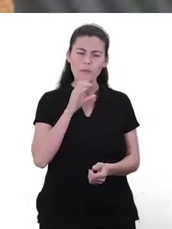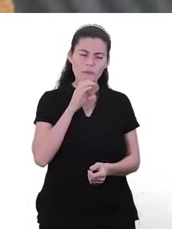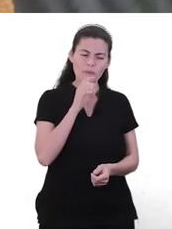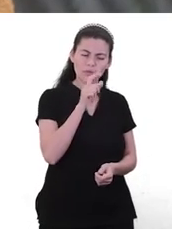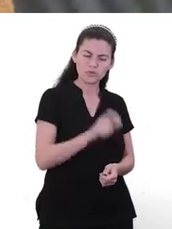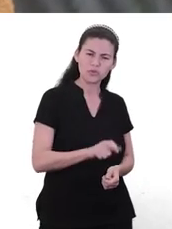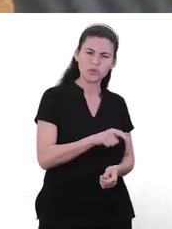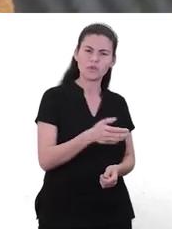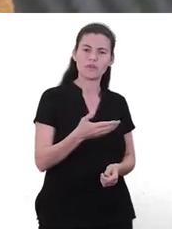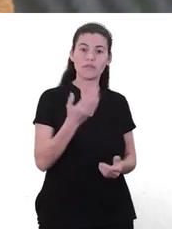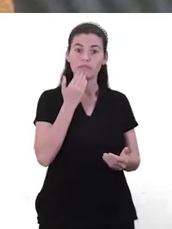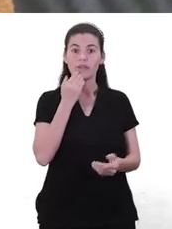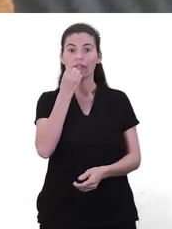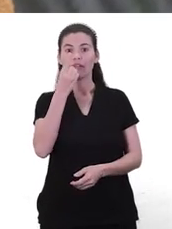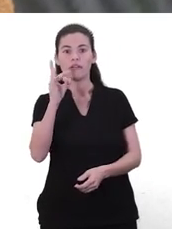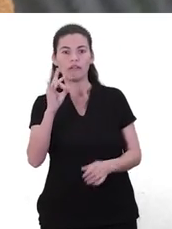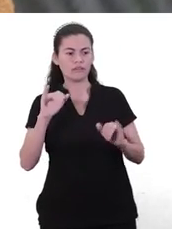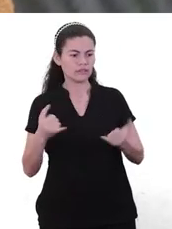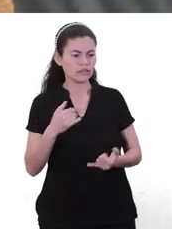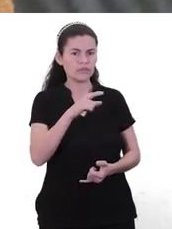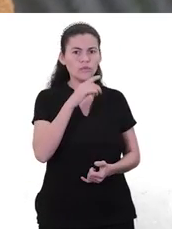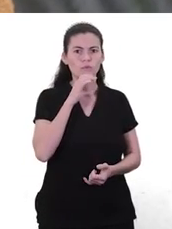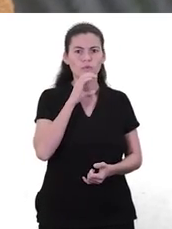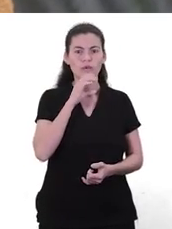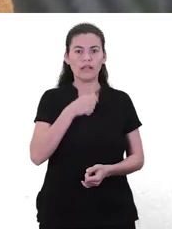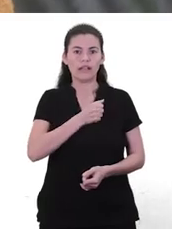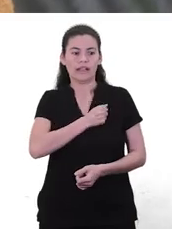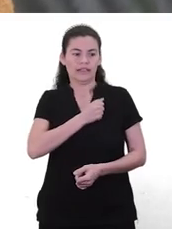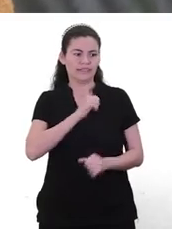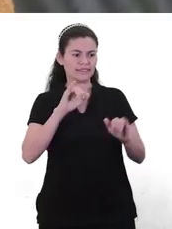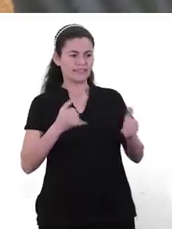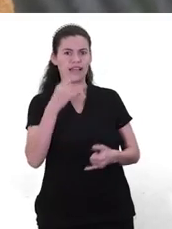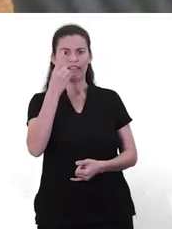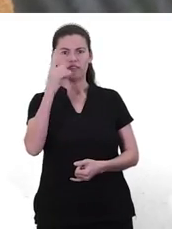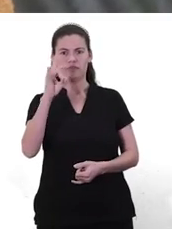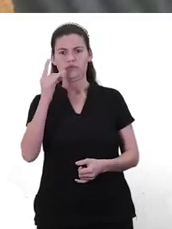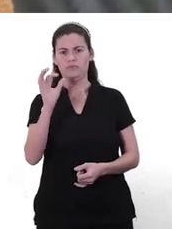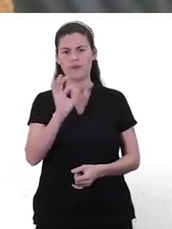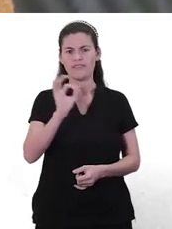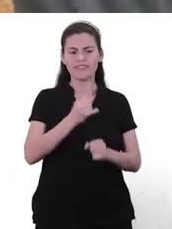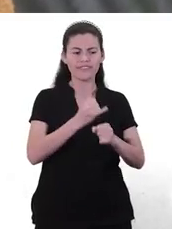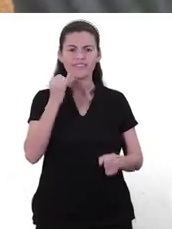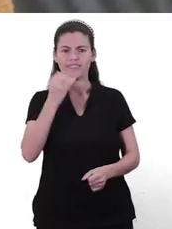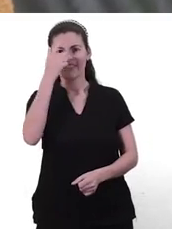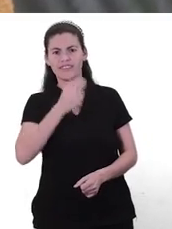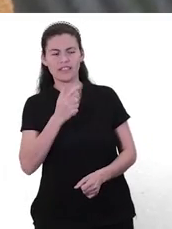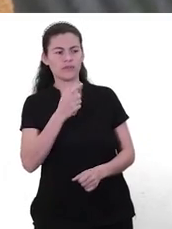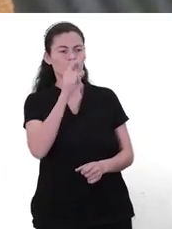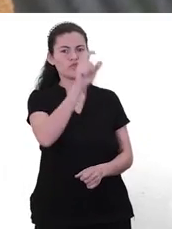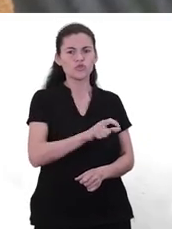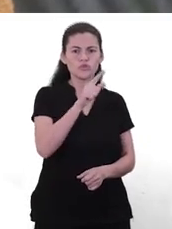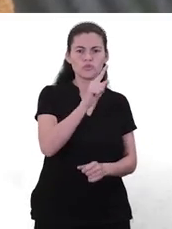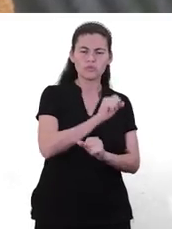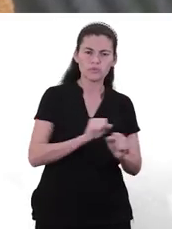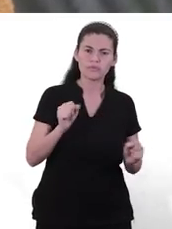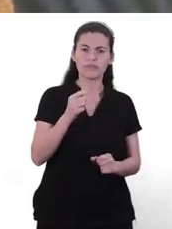a crecer. Pero cuando tienes 18, los padres empiezan a correr a preocuparse, decían, no, ¿tienes 18 y no sabe hacer todavía esto o no puede tomar una